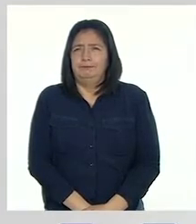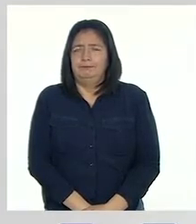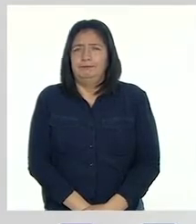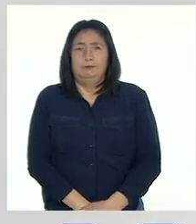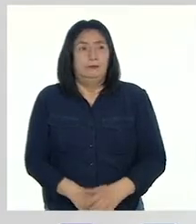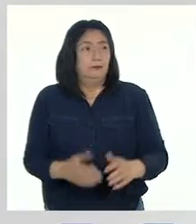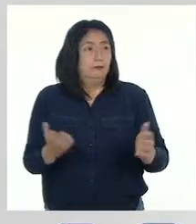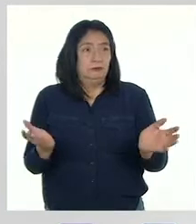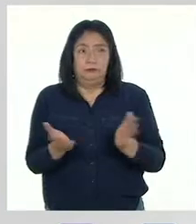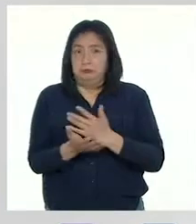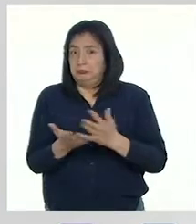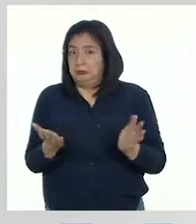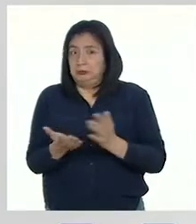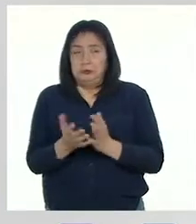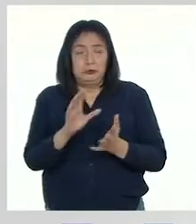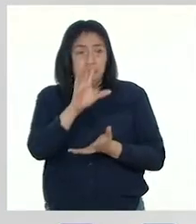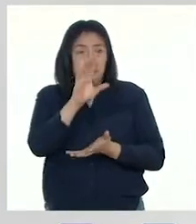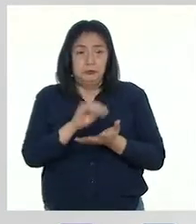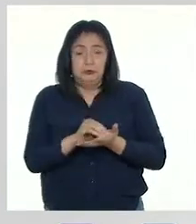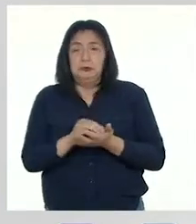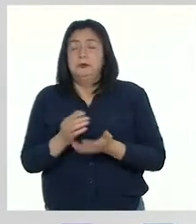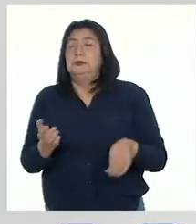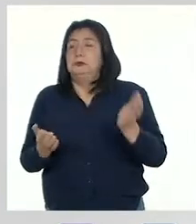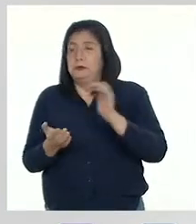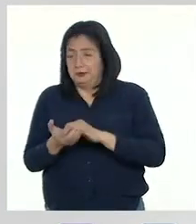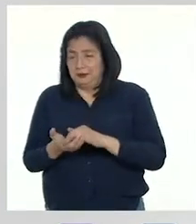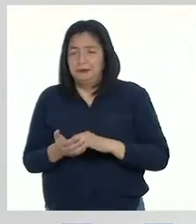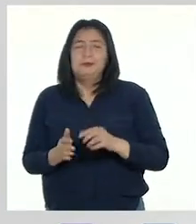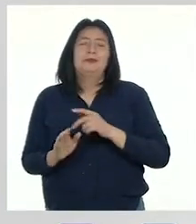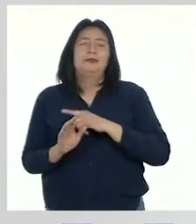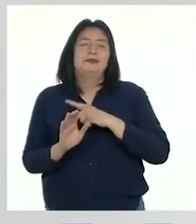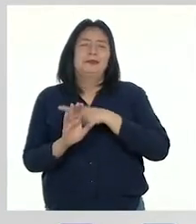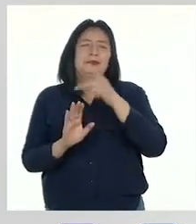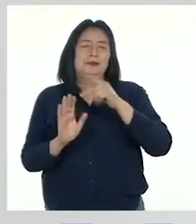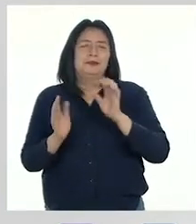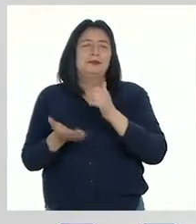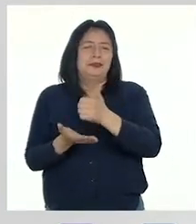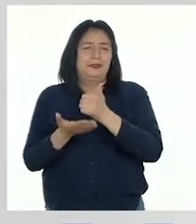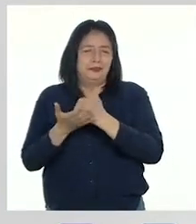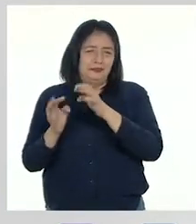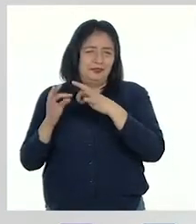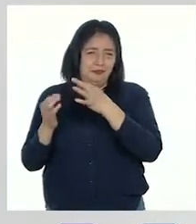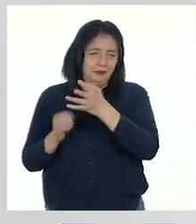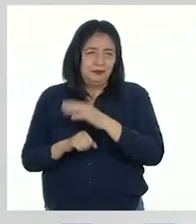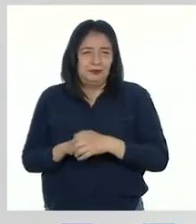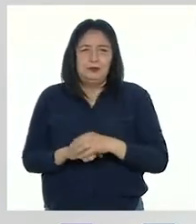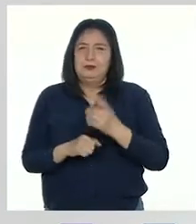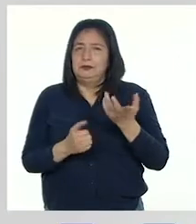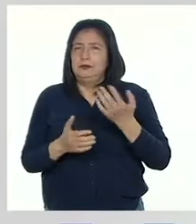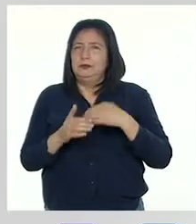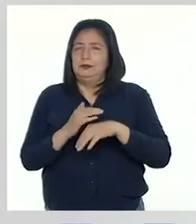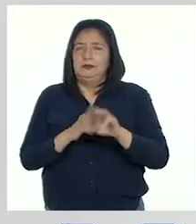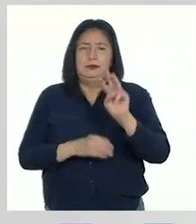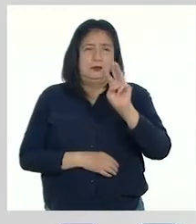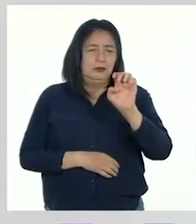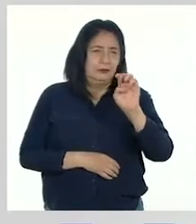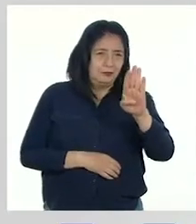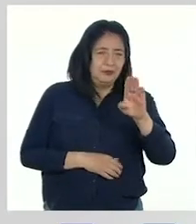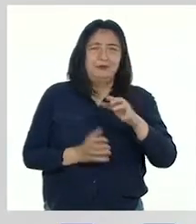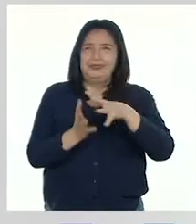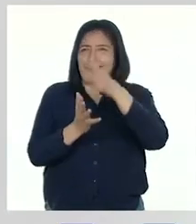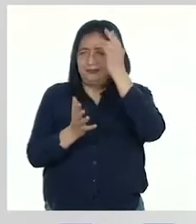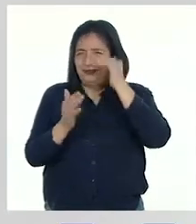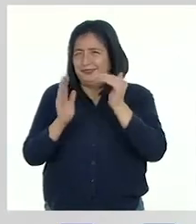Si no tomaste nota, puedes volver a ver el programa con ayuda de algún familiar adulto, ingresando a la web de